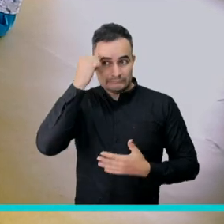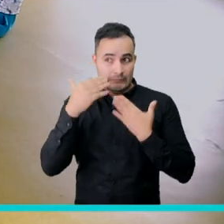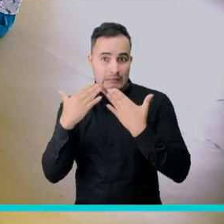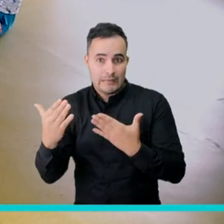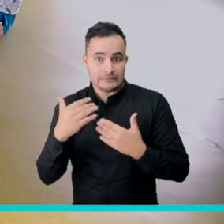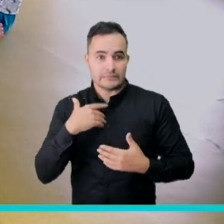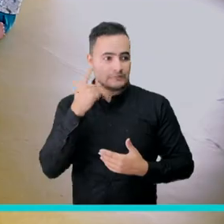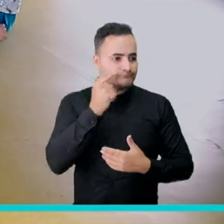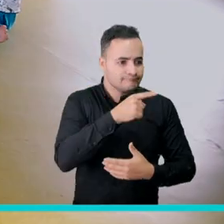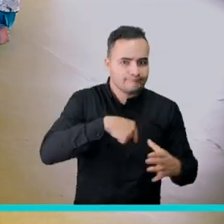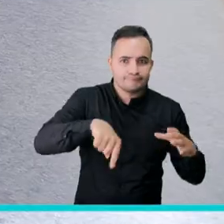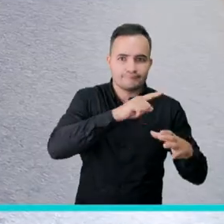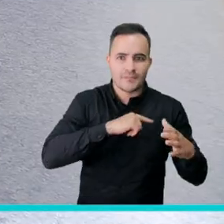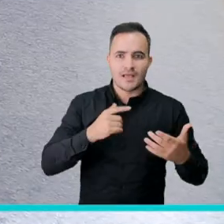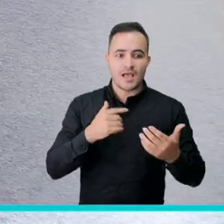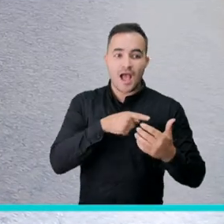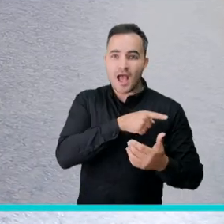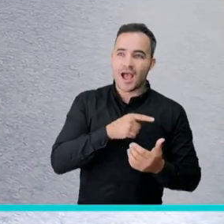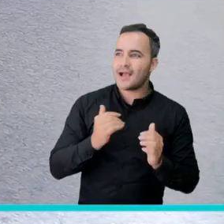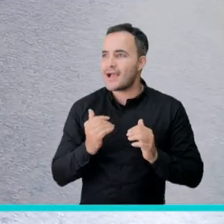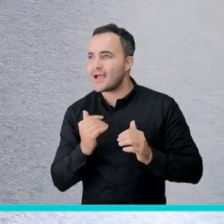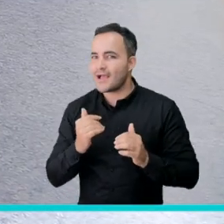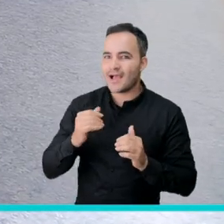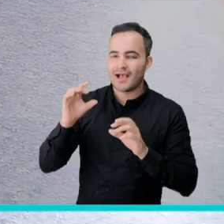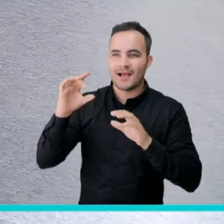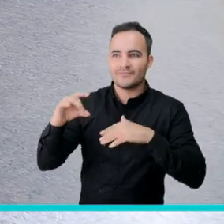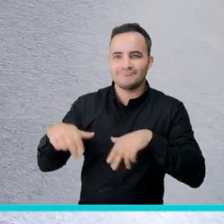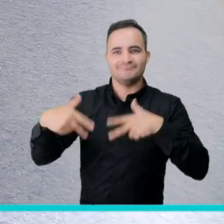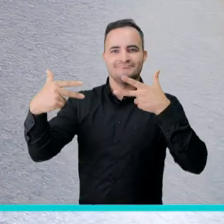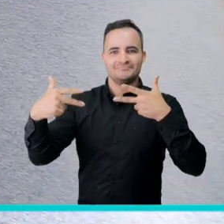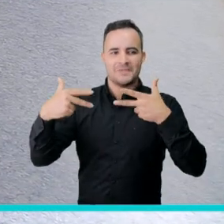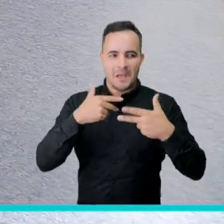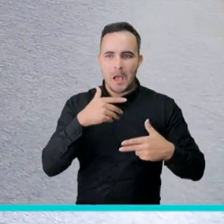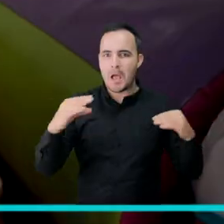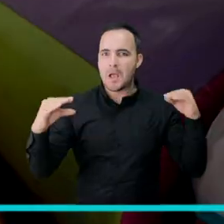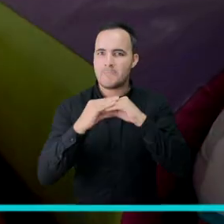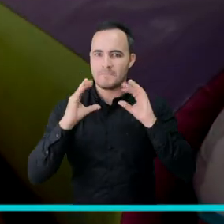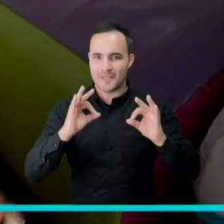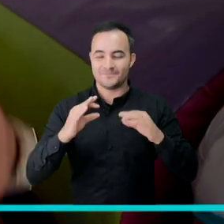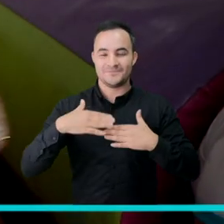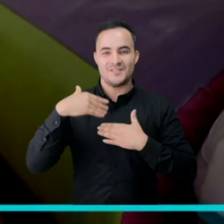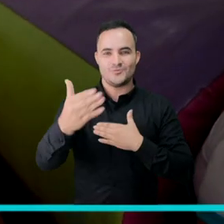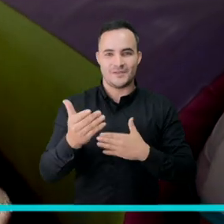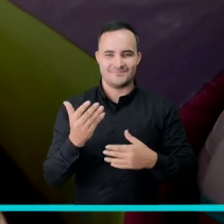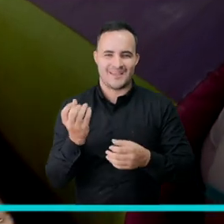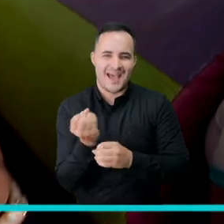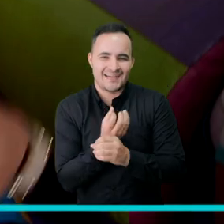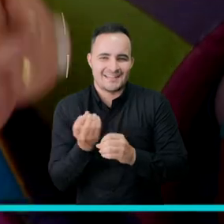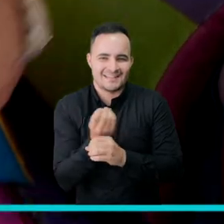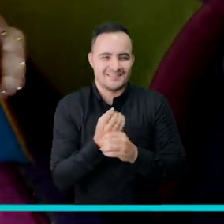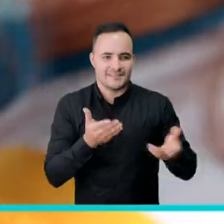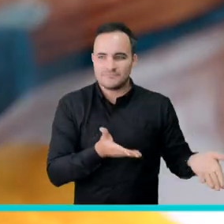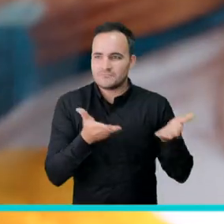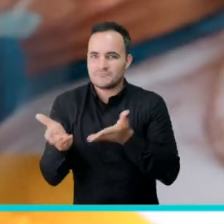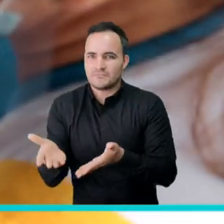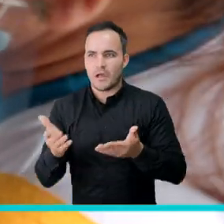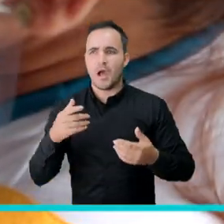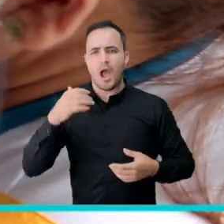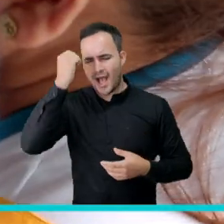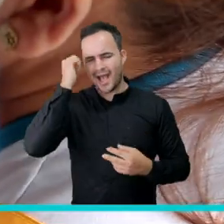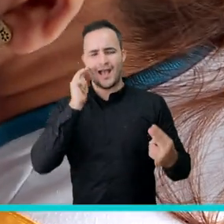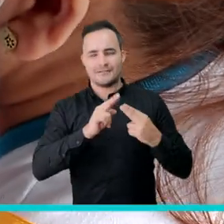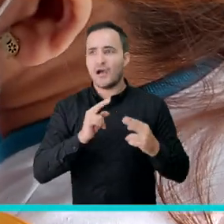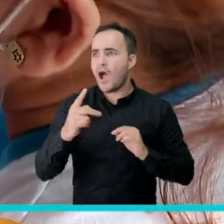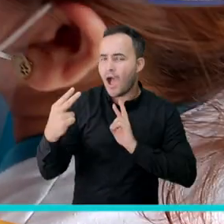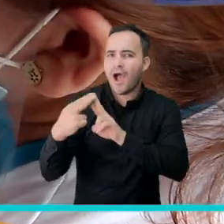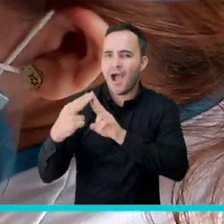profe por medio de la videollamada. Y ya cuando ingresó al jardín, reconoció a la profe, entonces eso le ayudó a adaptarse muy